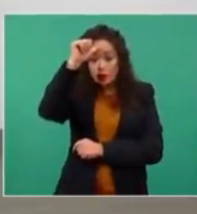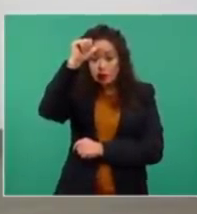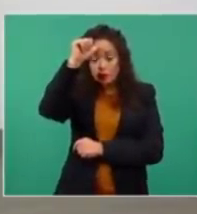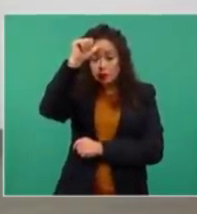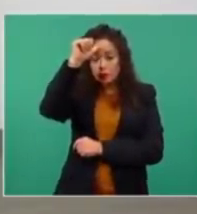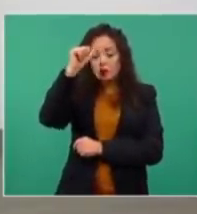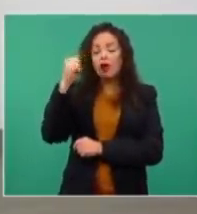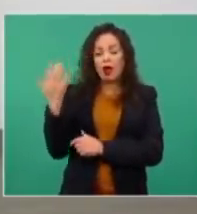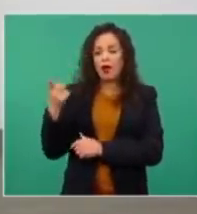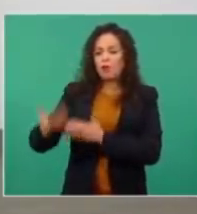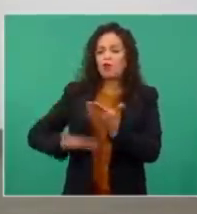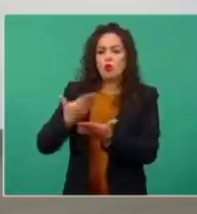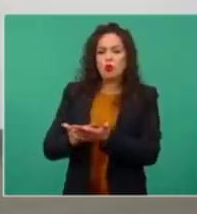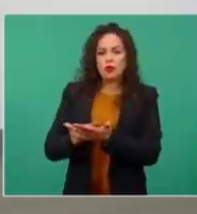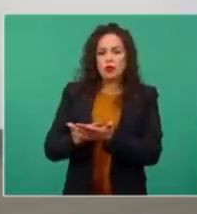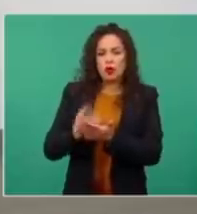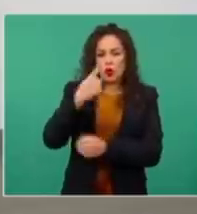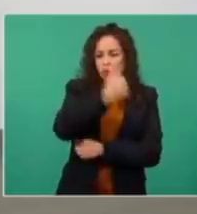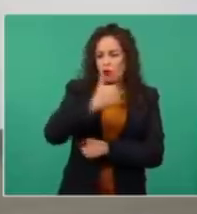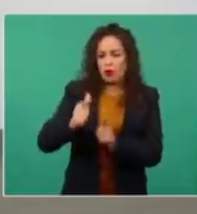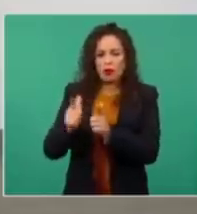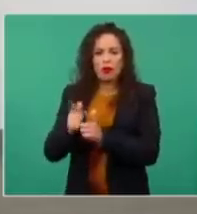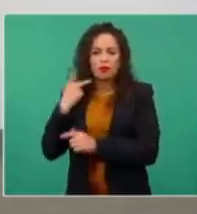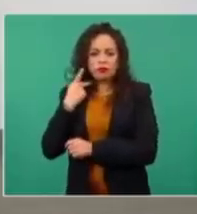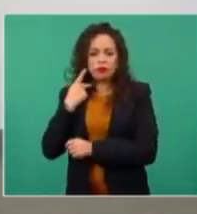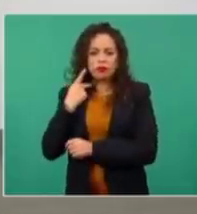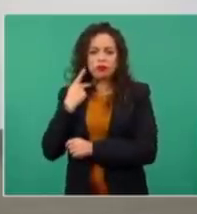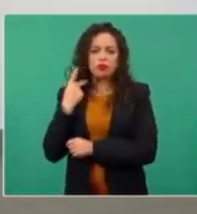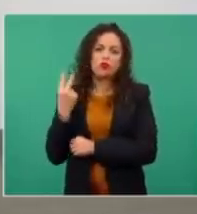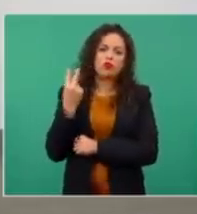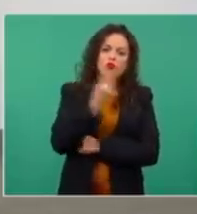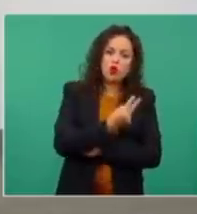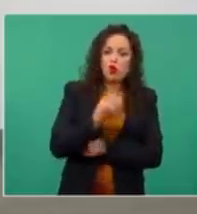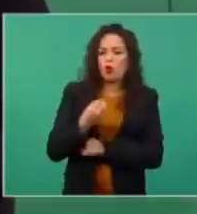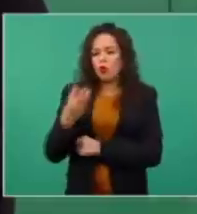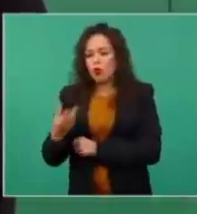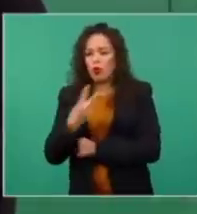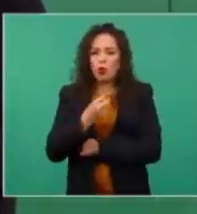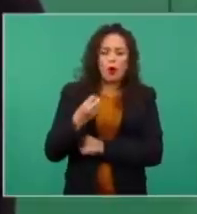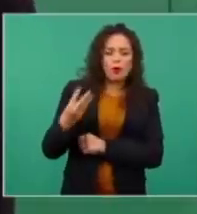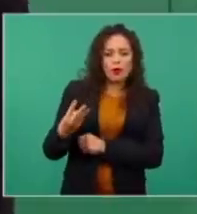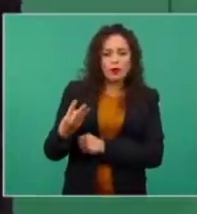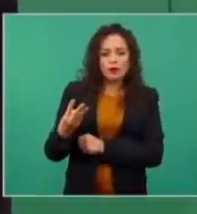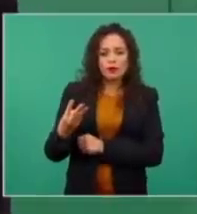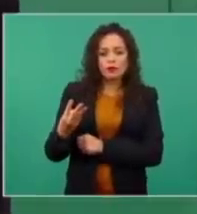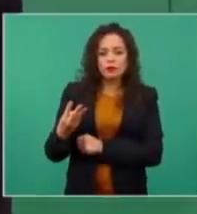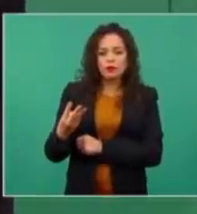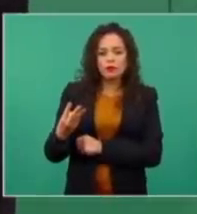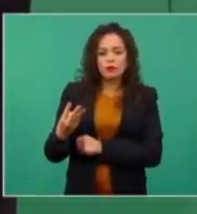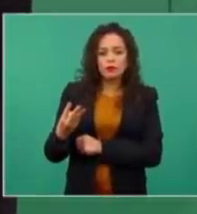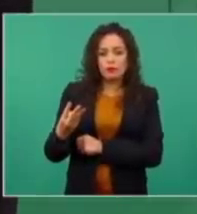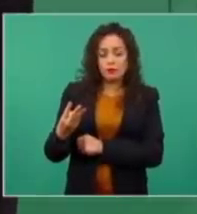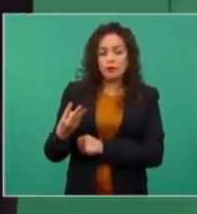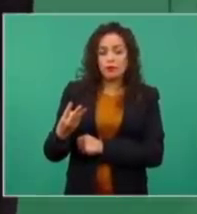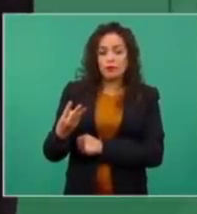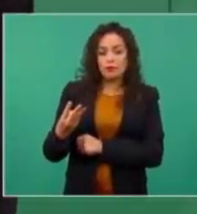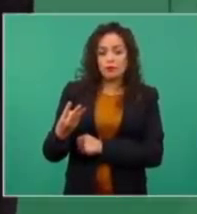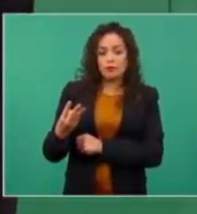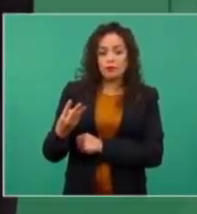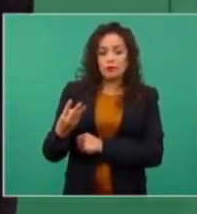propone dos, tres, dos, tres para hacer los once. Pero tocaba